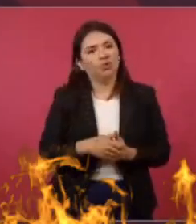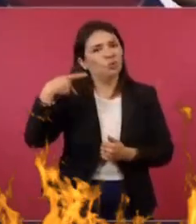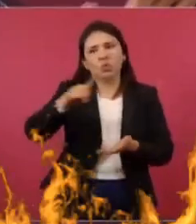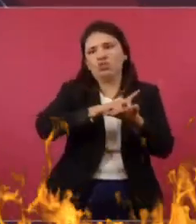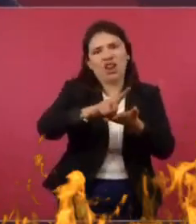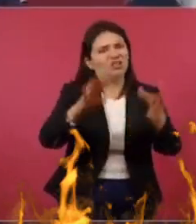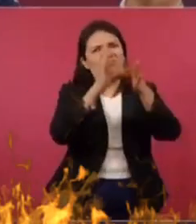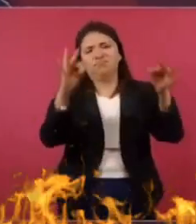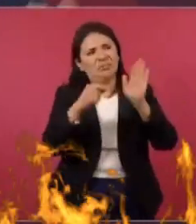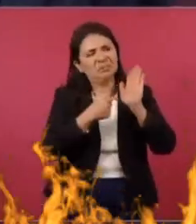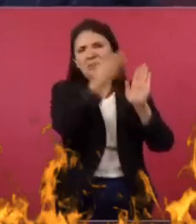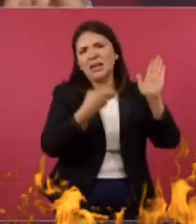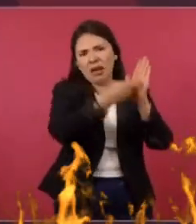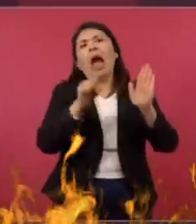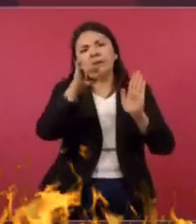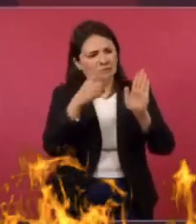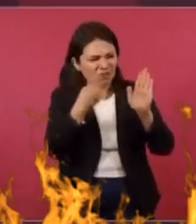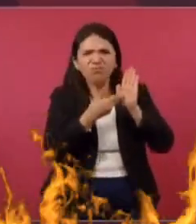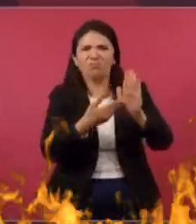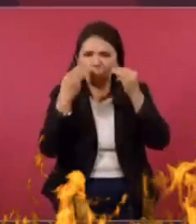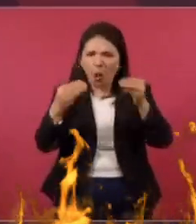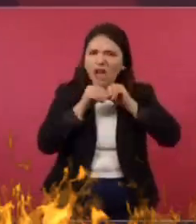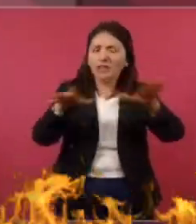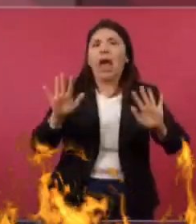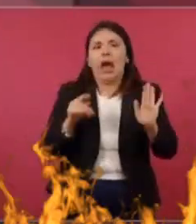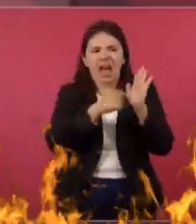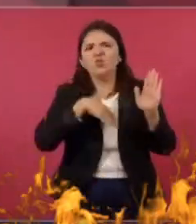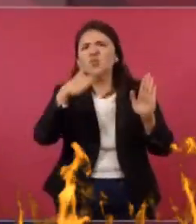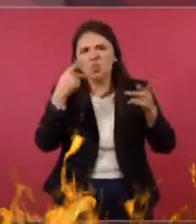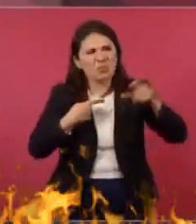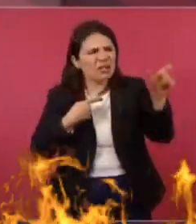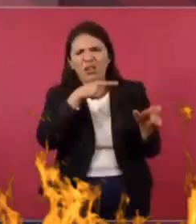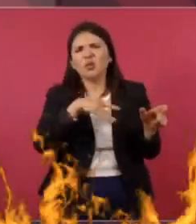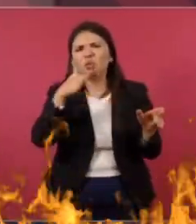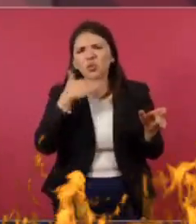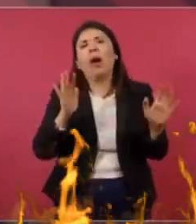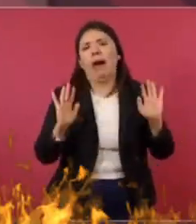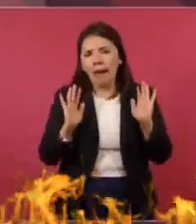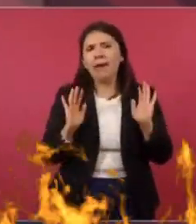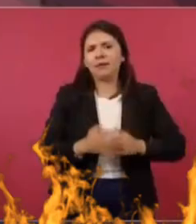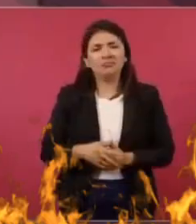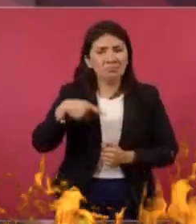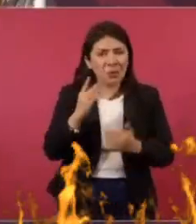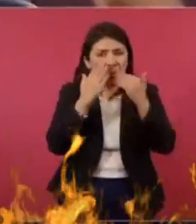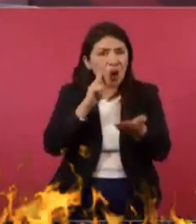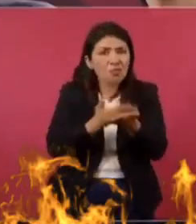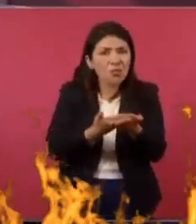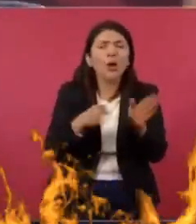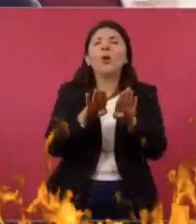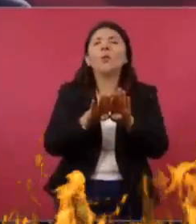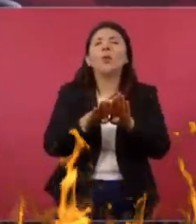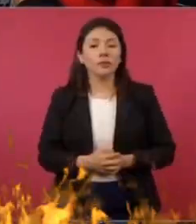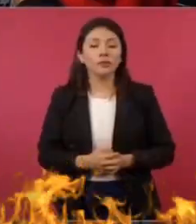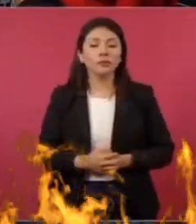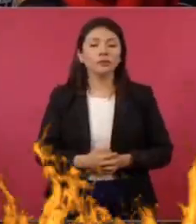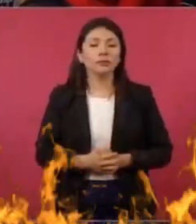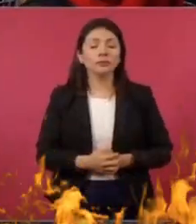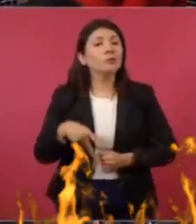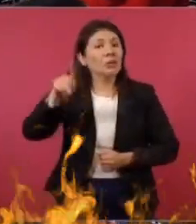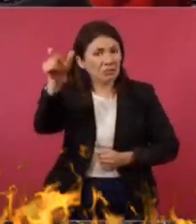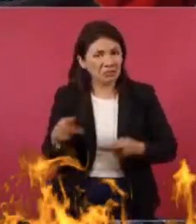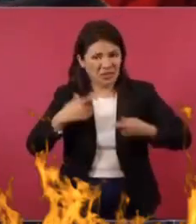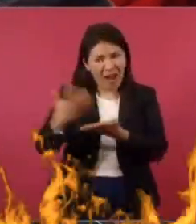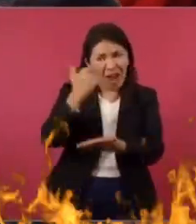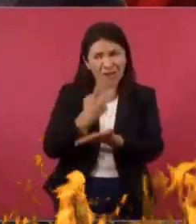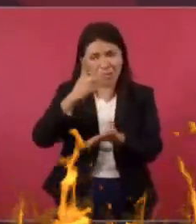tiene todo el derecho de exhibirlo como corrupto Pero si no tiene, ahí está el caso de Tim Colter y calumnia